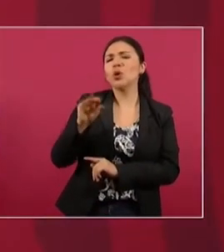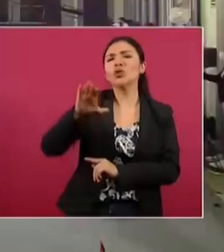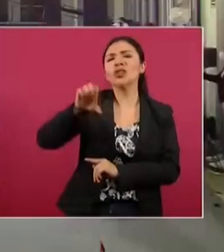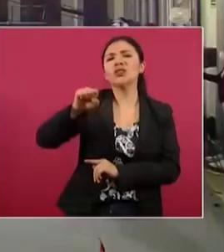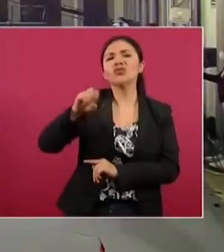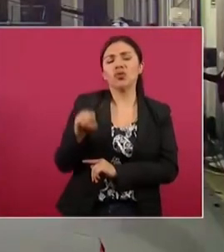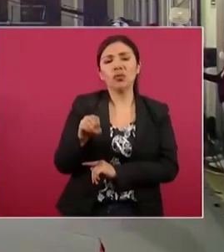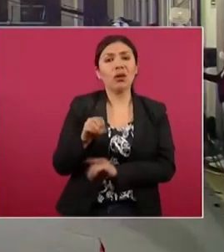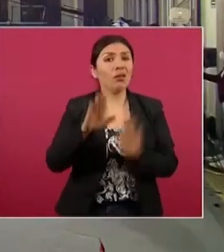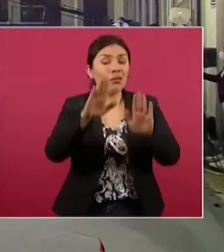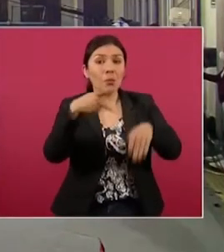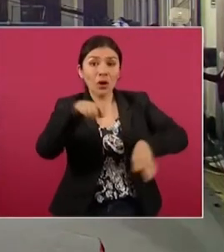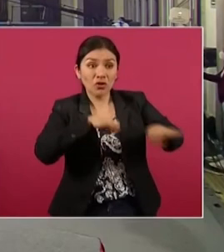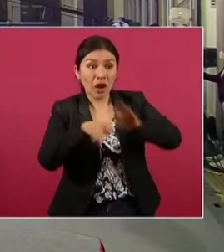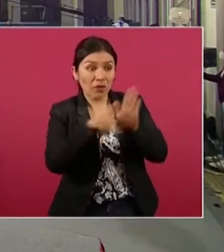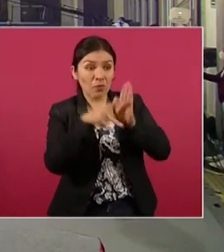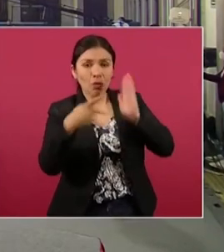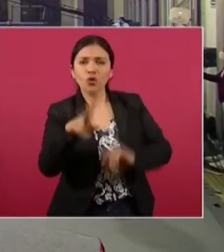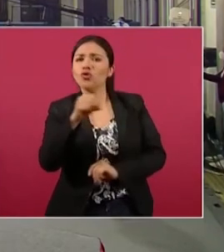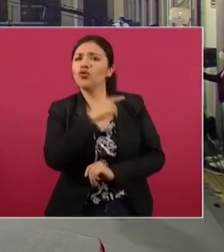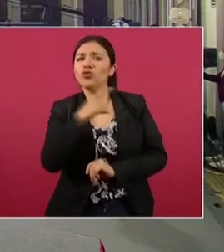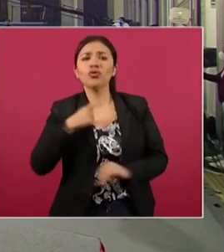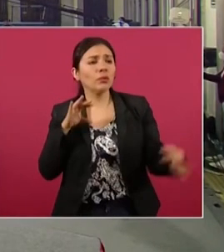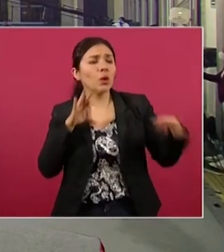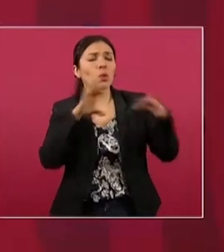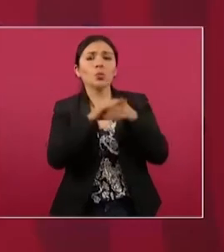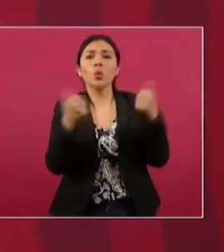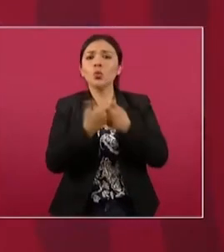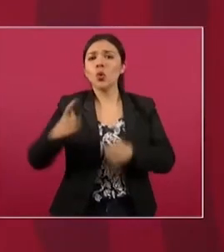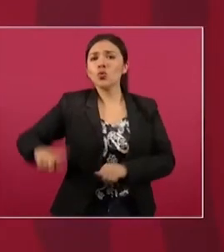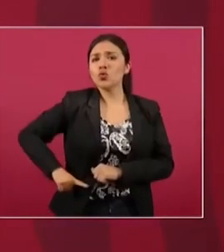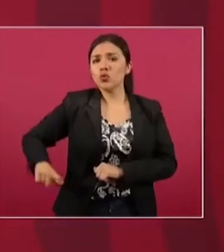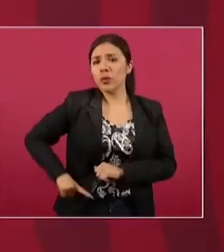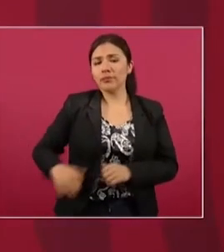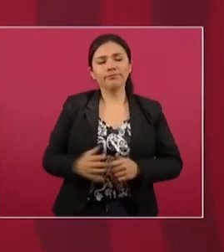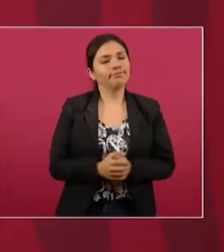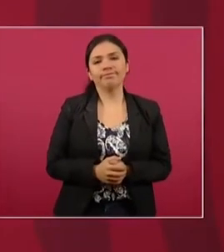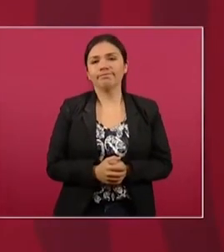Sí, eran mis diferencias con don Julio.